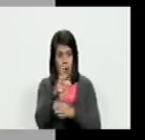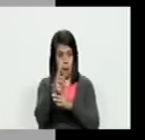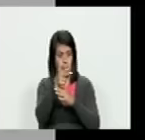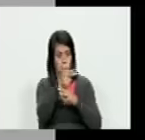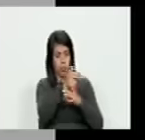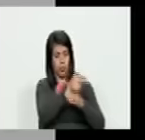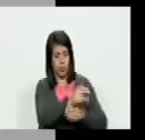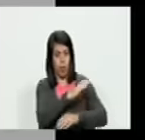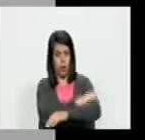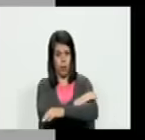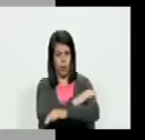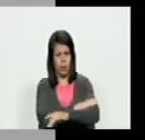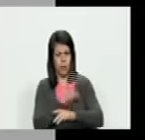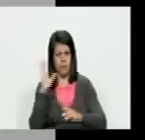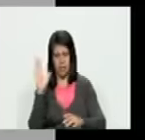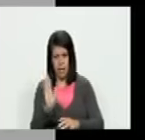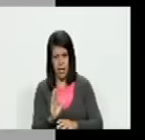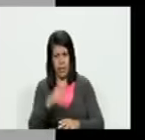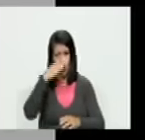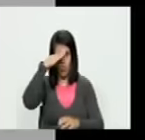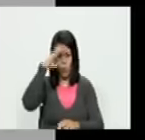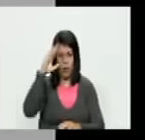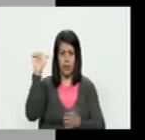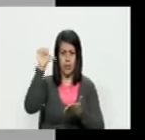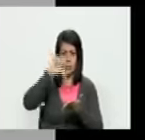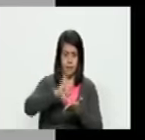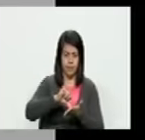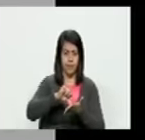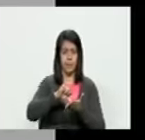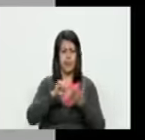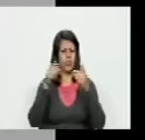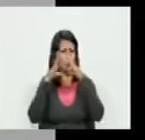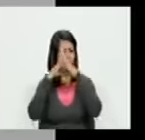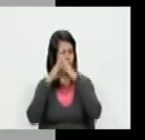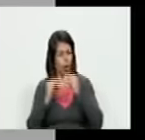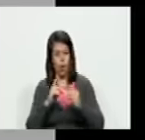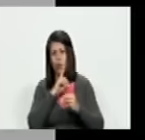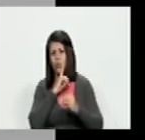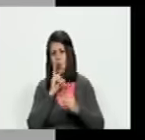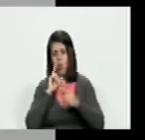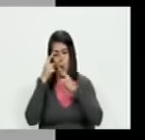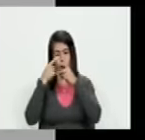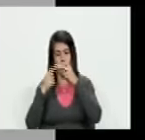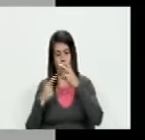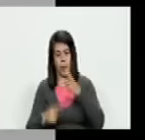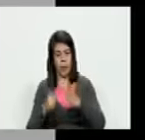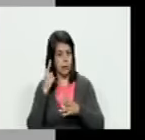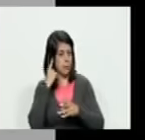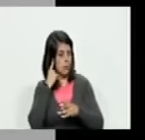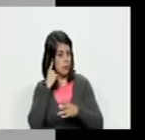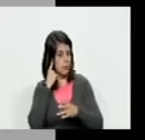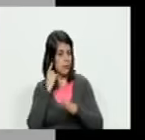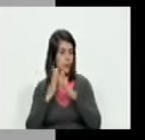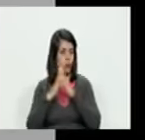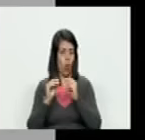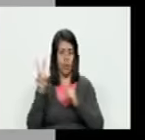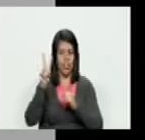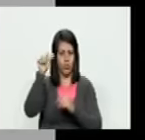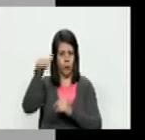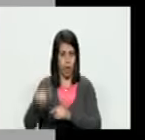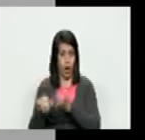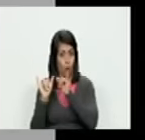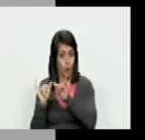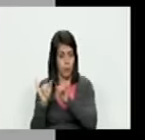Wagner está aquí y vienen cubanos y vienen iraníes y viene Jejolá todos los nombres que le hacen ruido en la oído a la gente todos están en Venezuela hoy